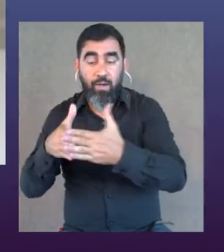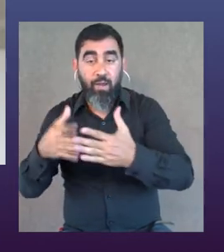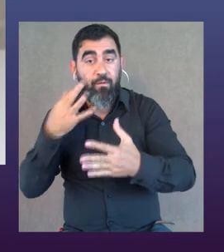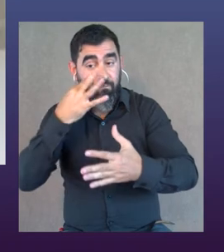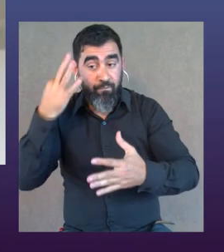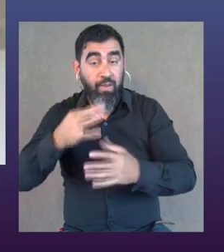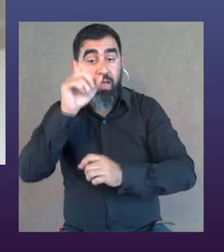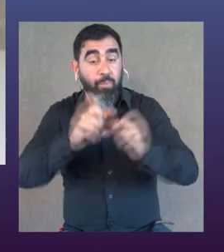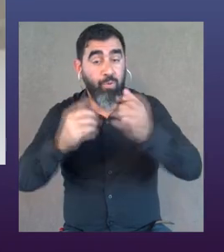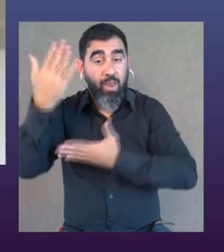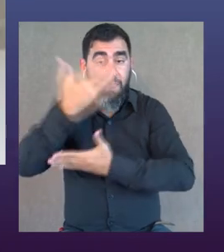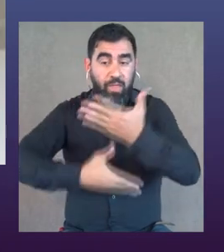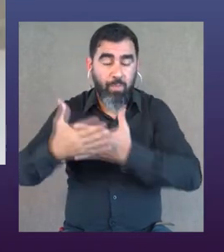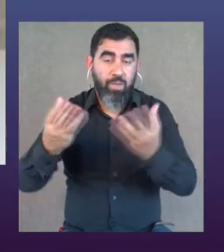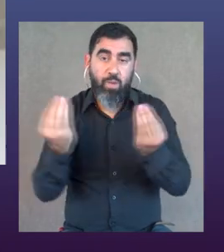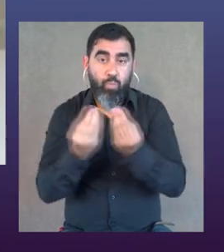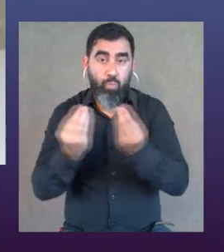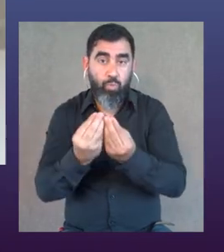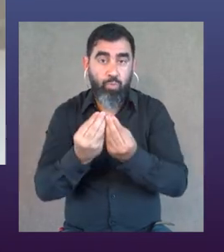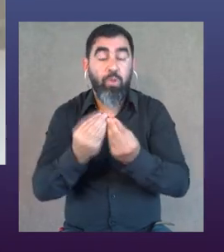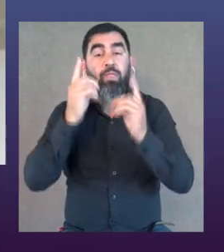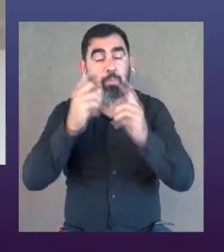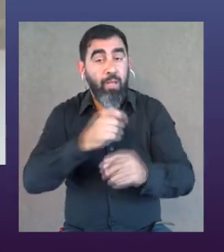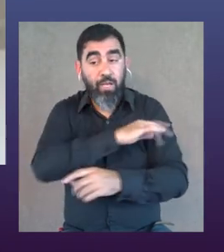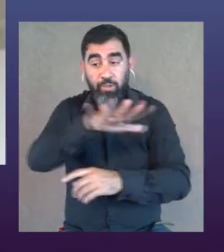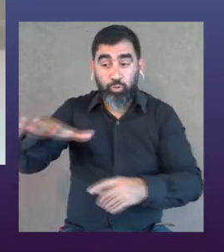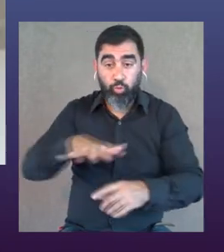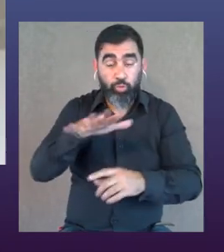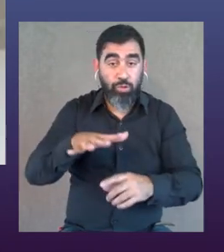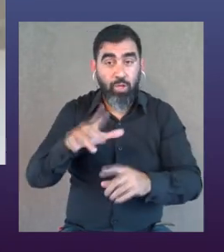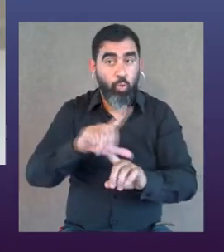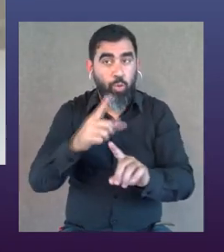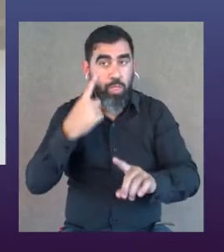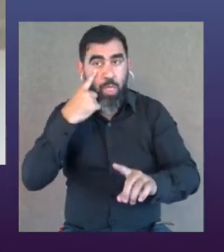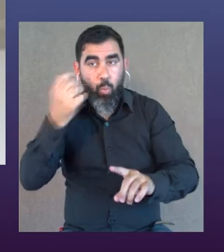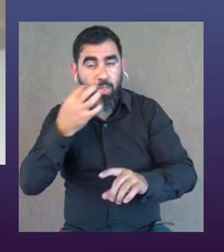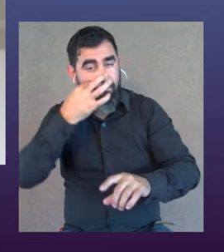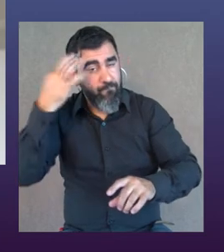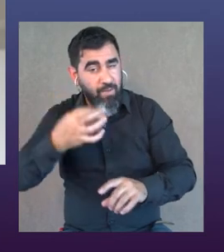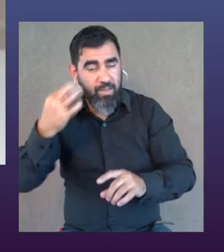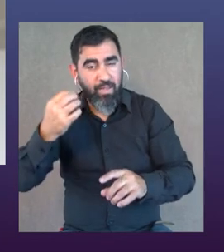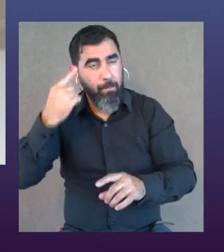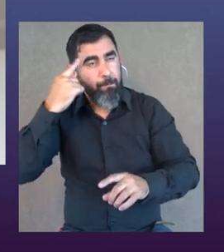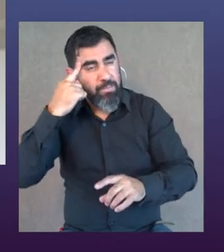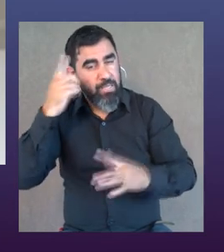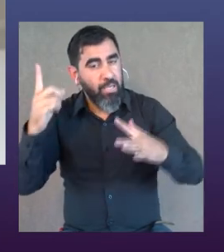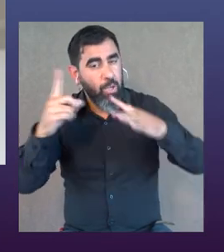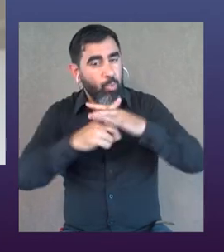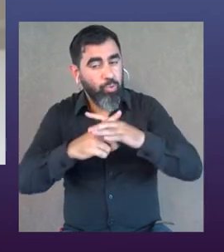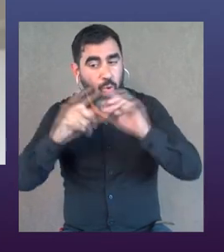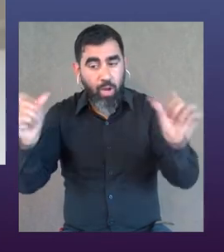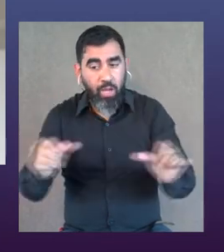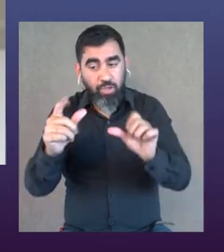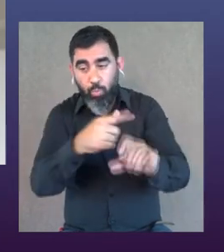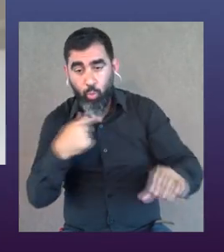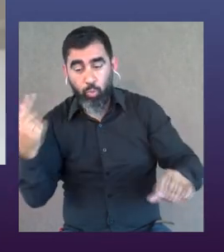que son altísimas y enormes para las personas con discapacidad. Entonces, hasta que la sociedad no tome esa verdadera conciencia de